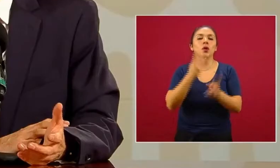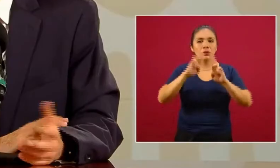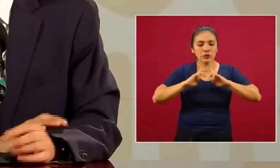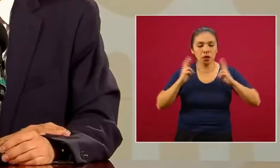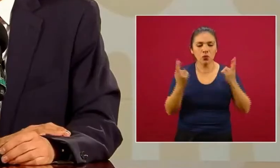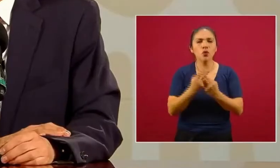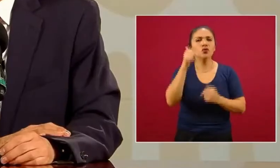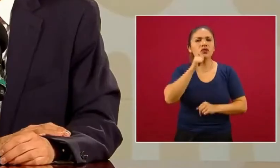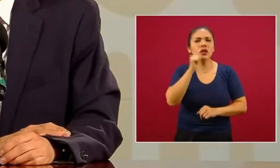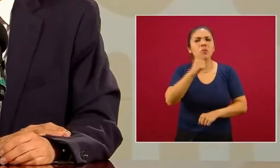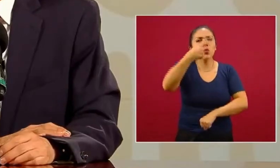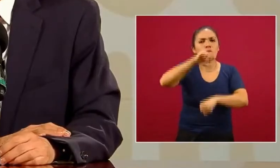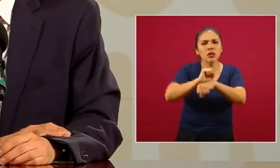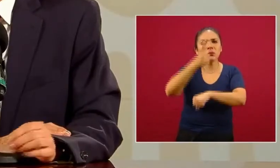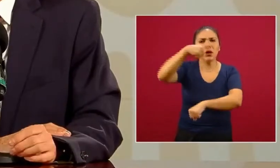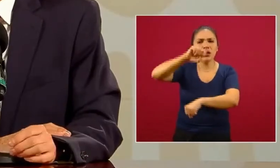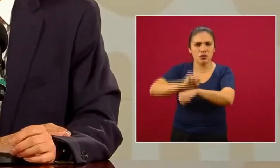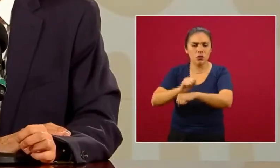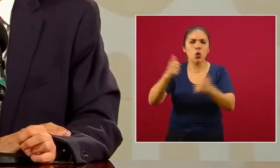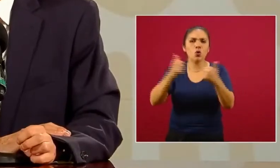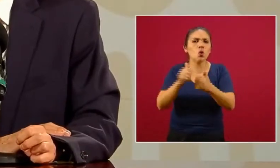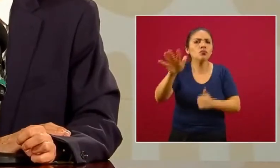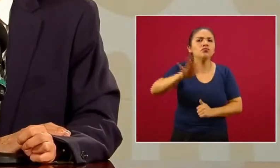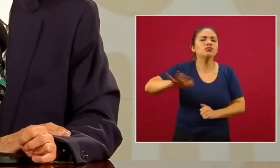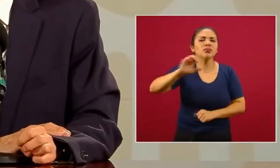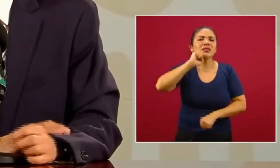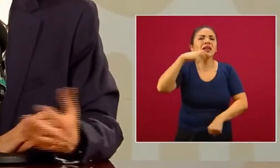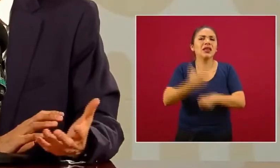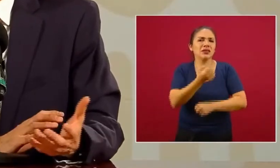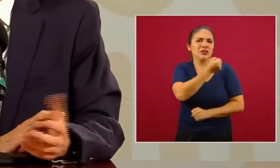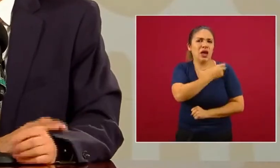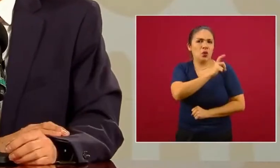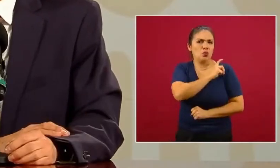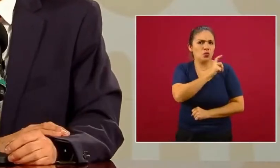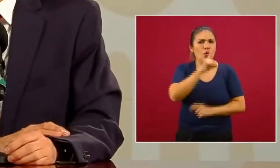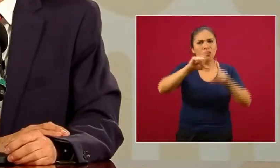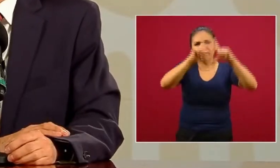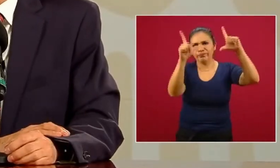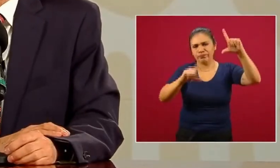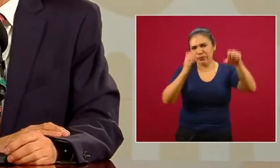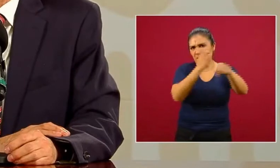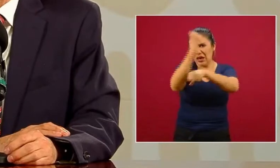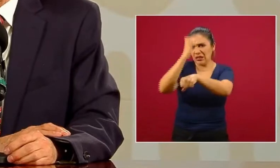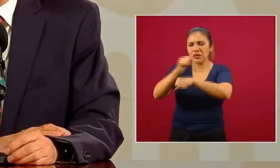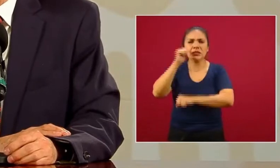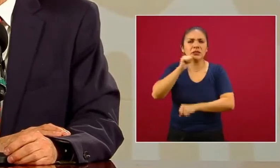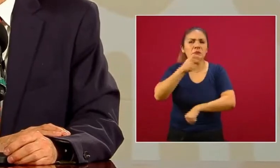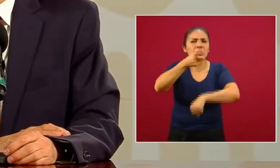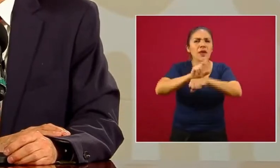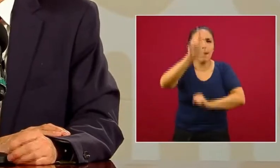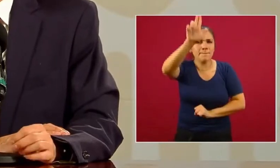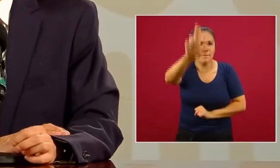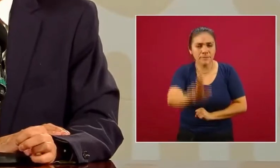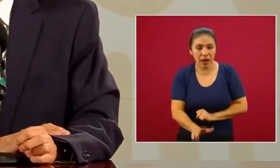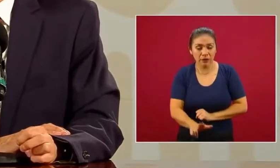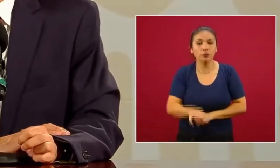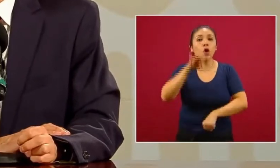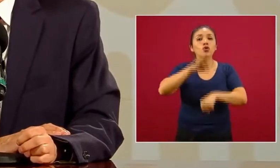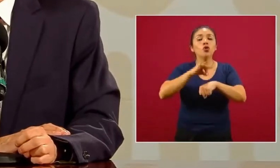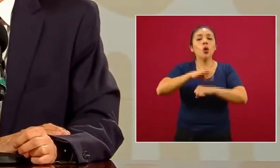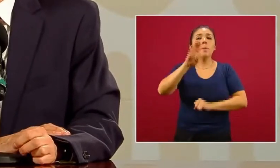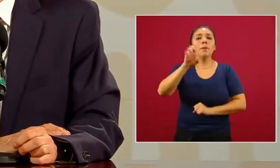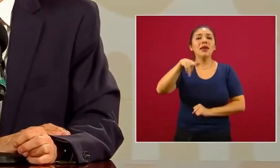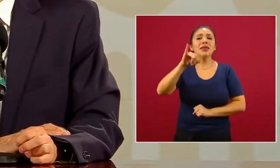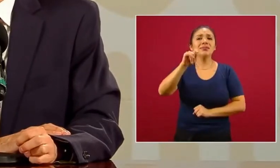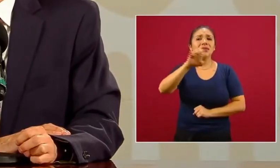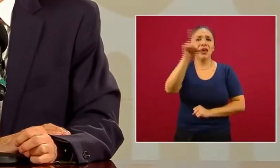semanal con las y los secretarios de salud de los estados. La tenemos todos los martes. El doctor Benítez, secretario